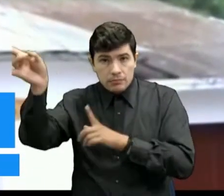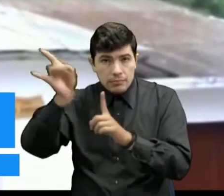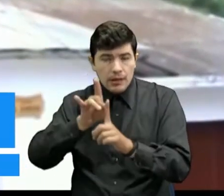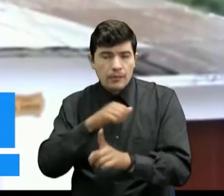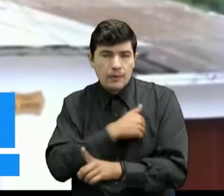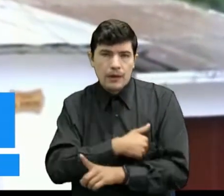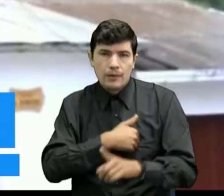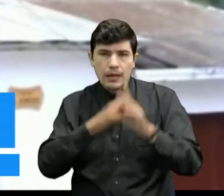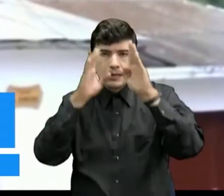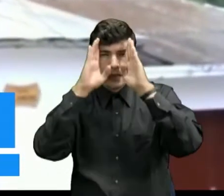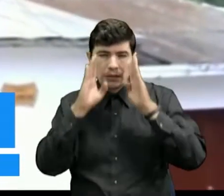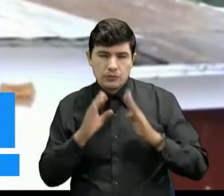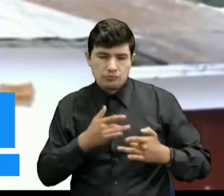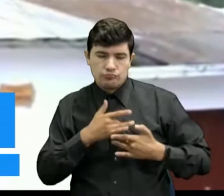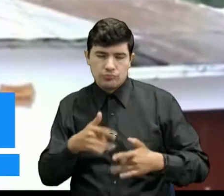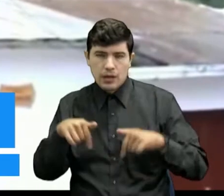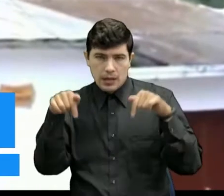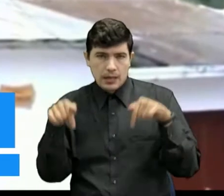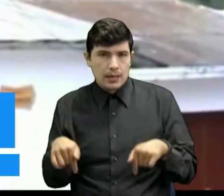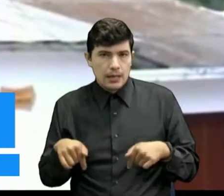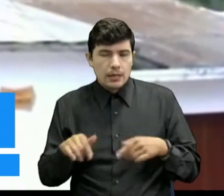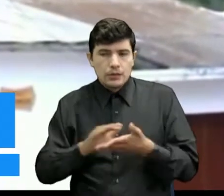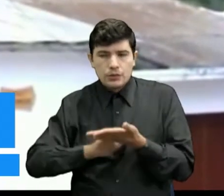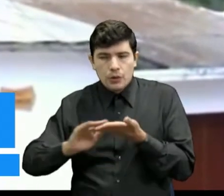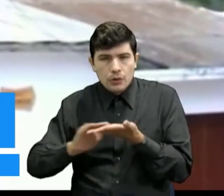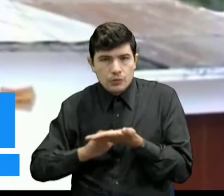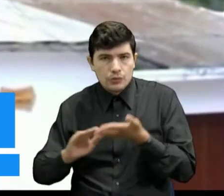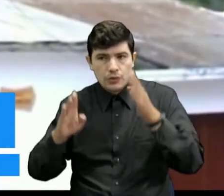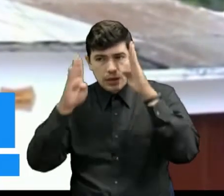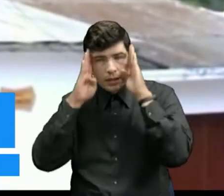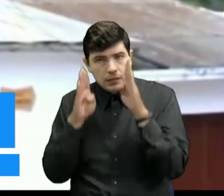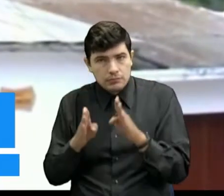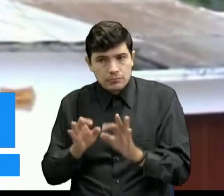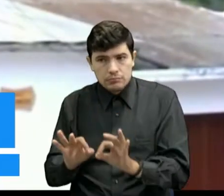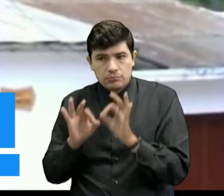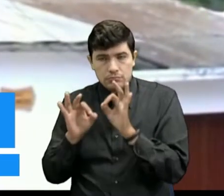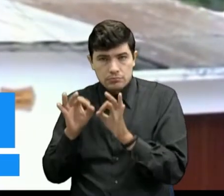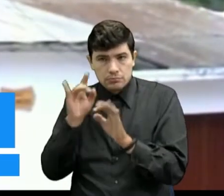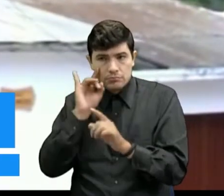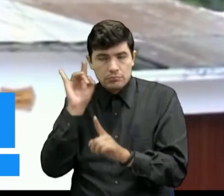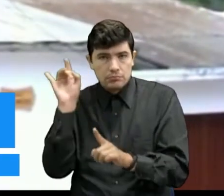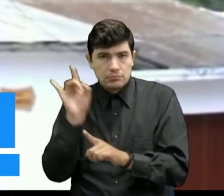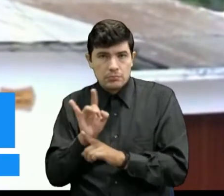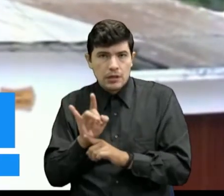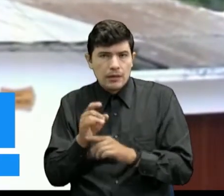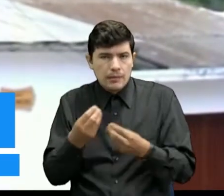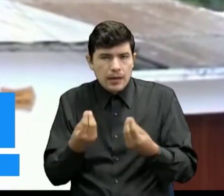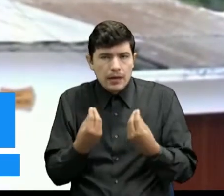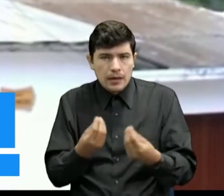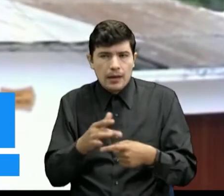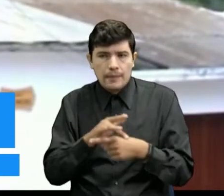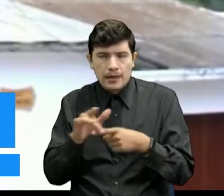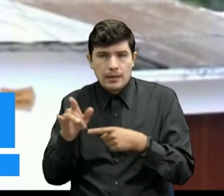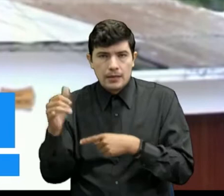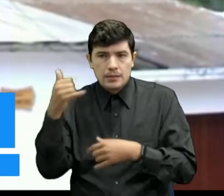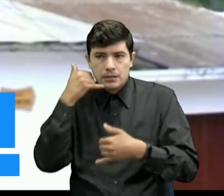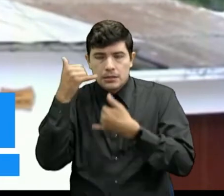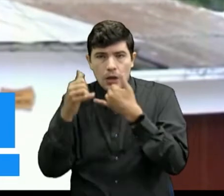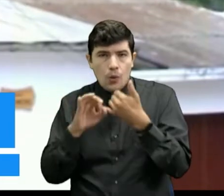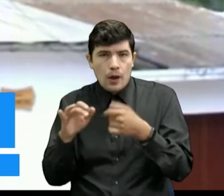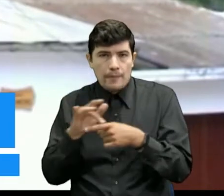nos colaboren en la solución y cobertura de la señal para llamadas e implementación de datos.